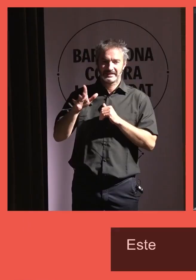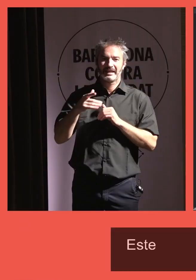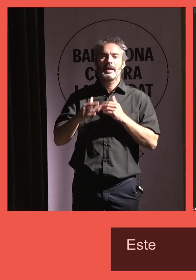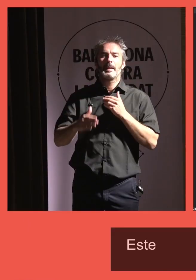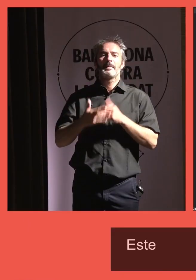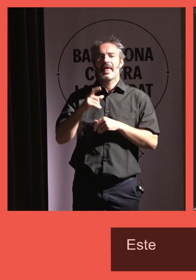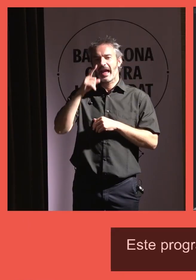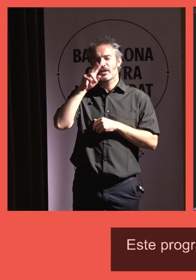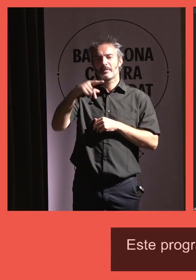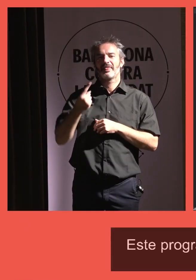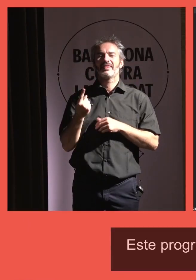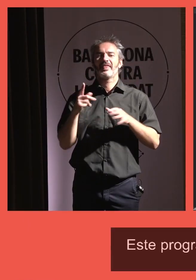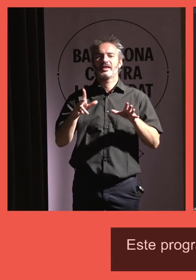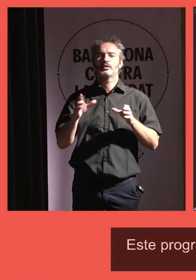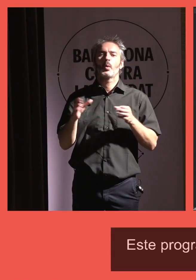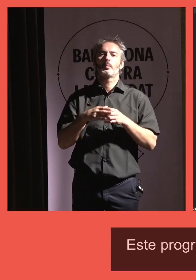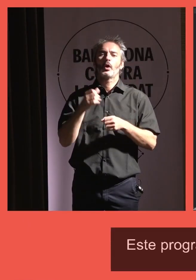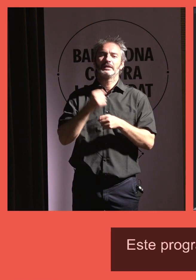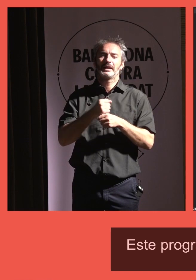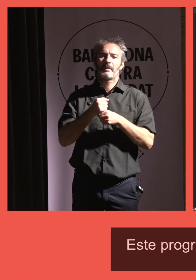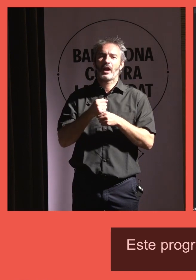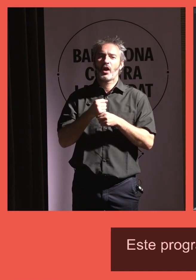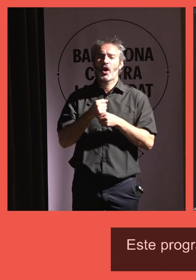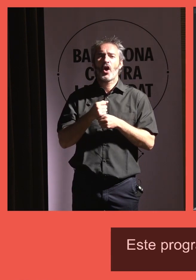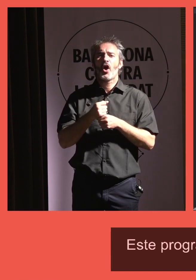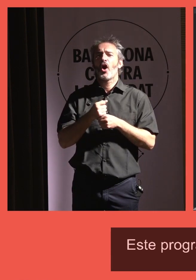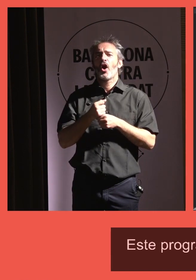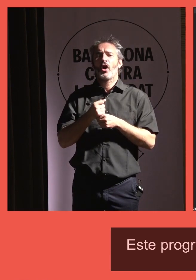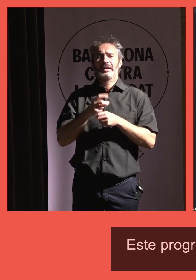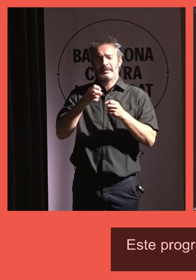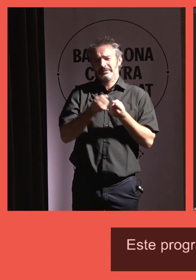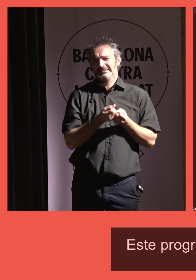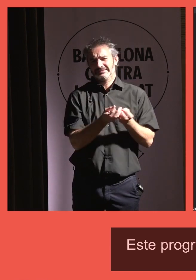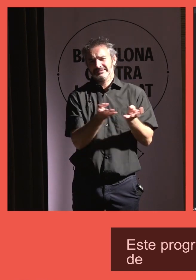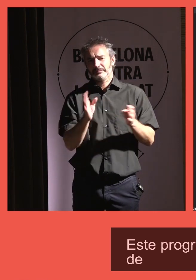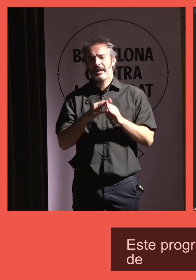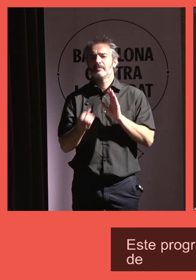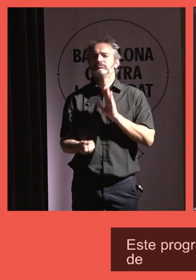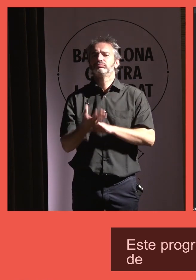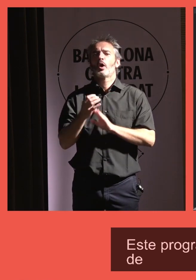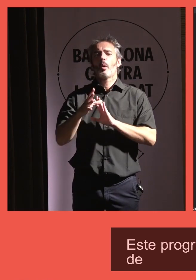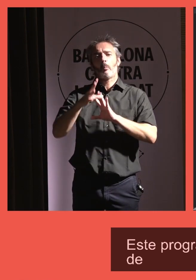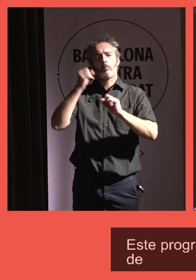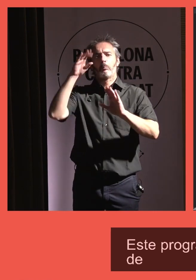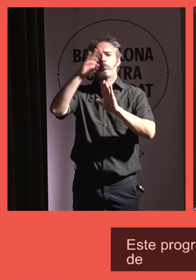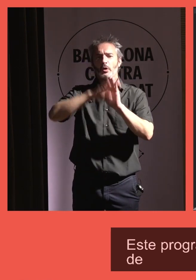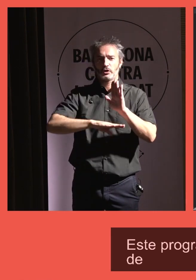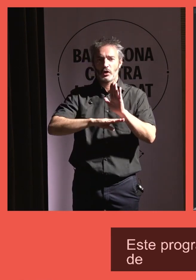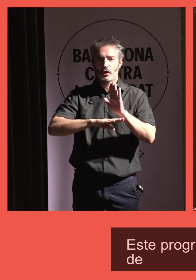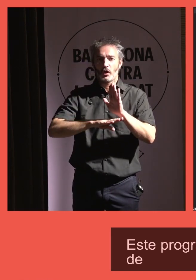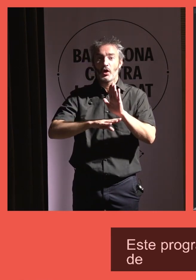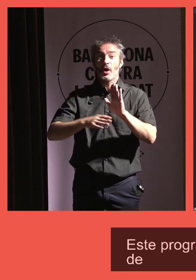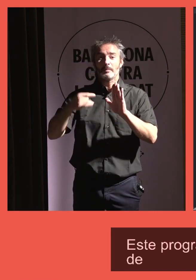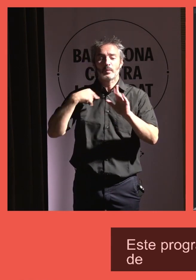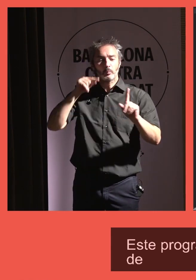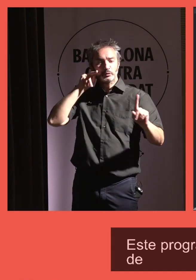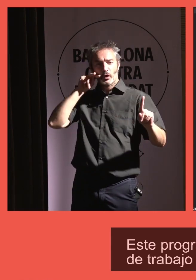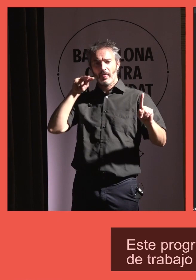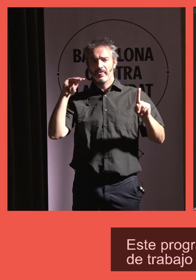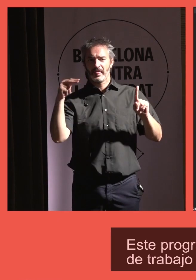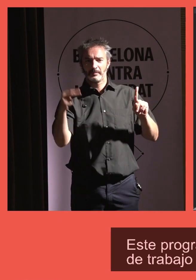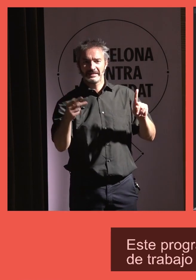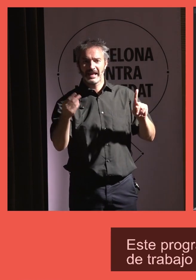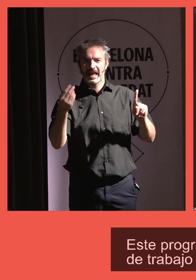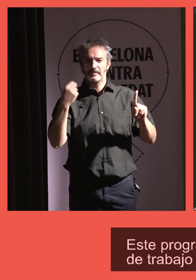nace en el año 2018 del grupo de trabajo multidisciplinar que elaboró el protocolo del programa. Y lo hizo desde la perspectiva